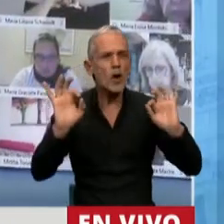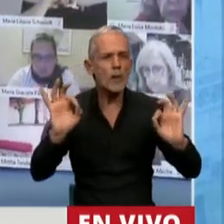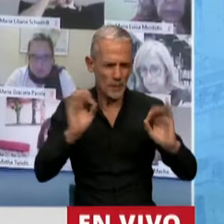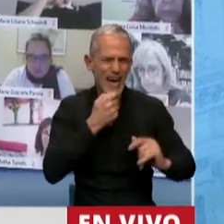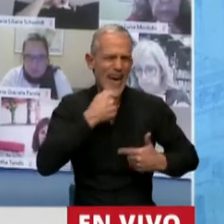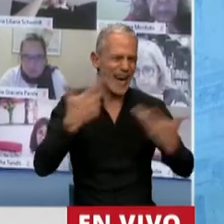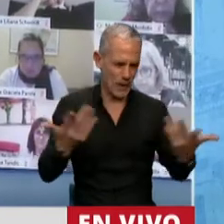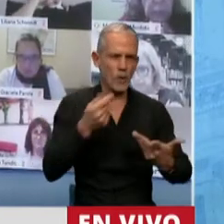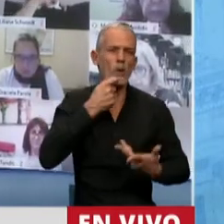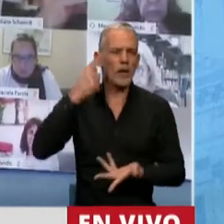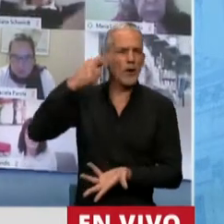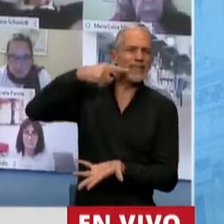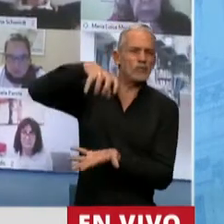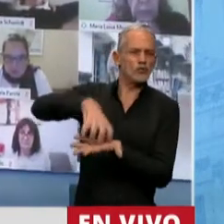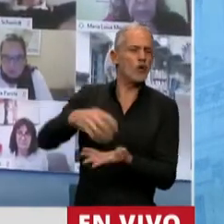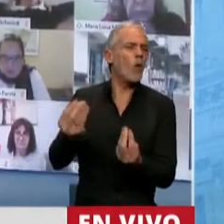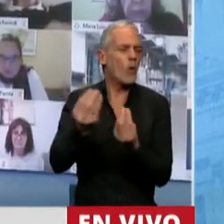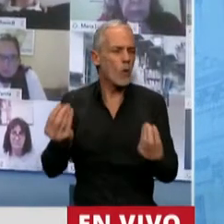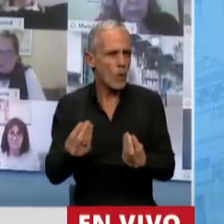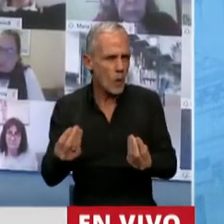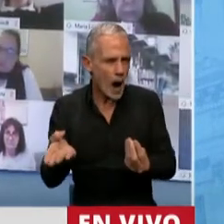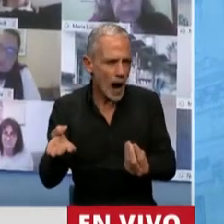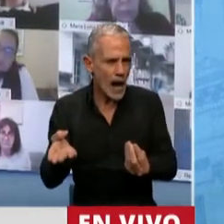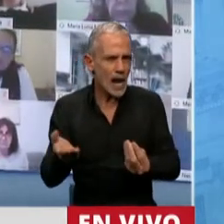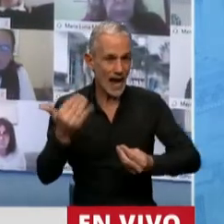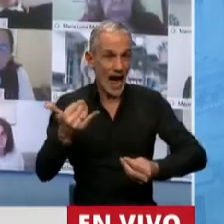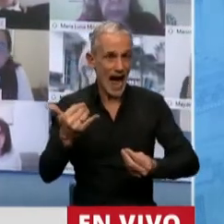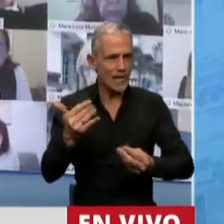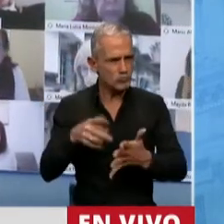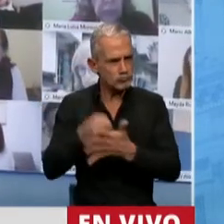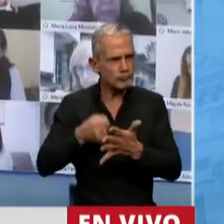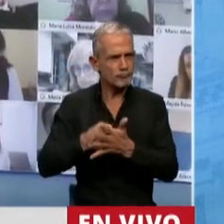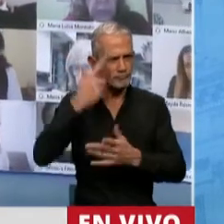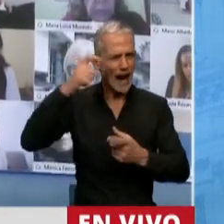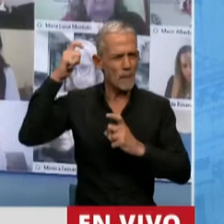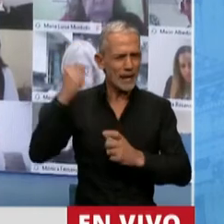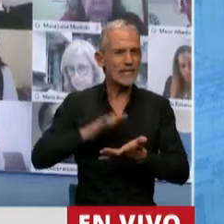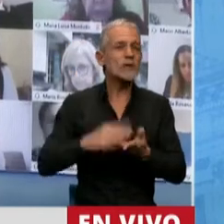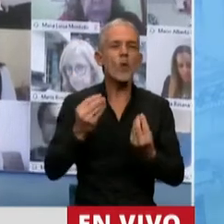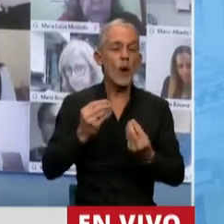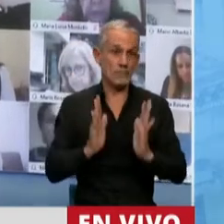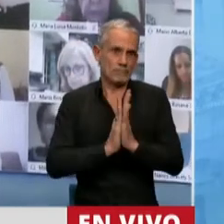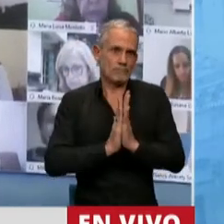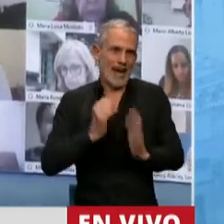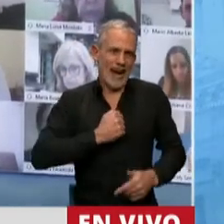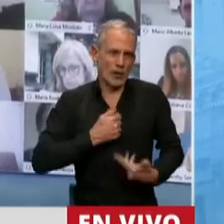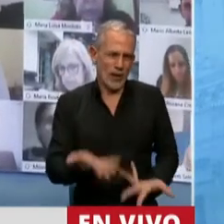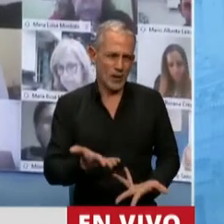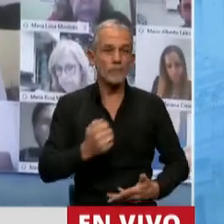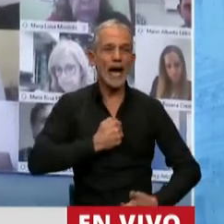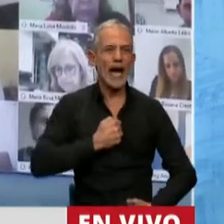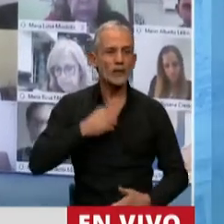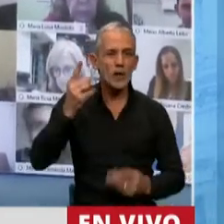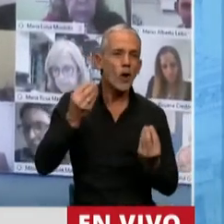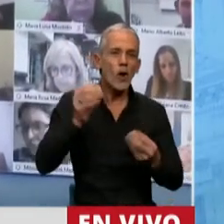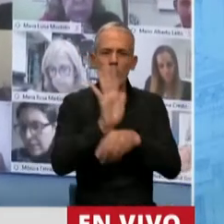de una institución que tiene mucha experiencia en tomar decisiones, que es la Iglesia Católica, que cuando toma decisiones por